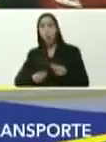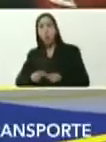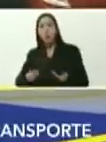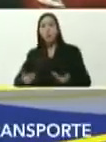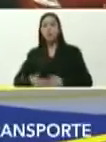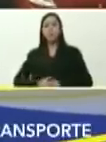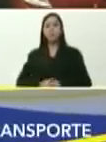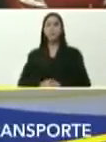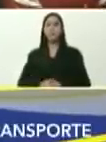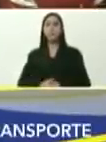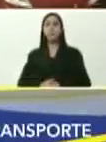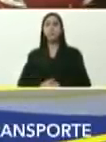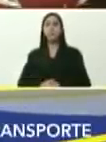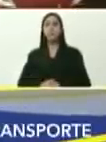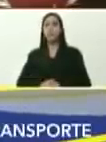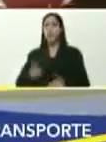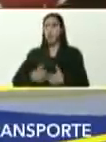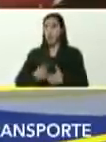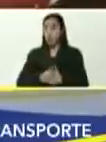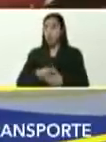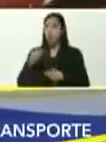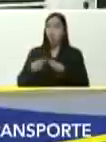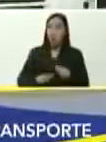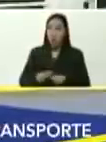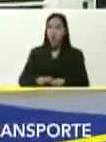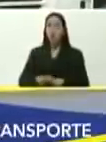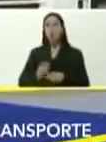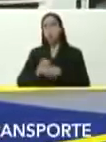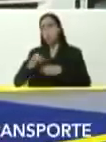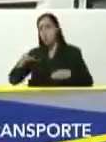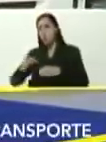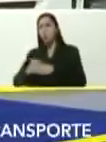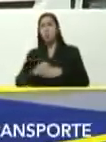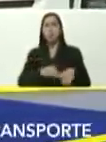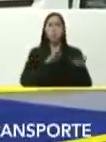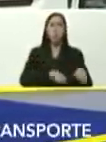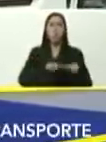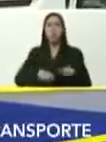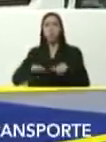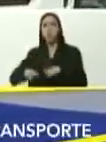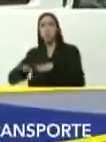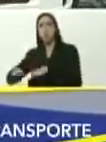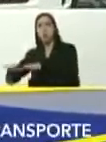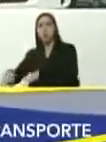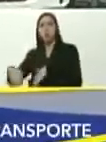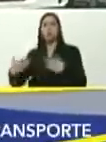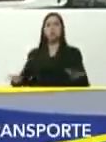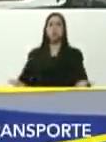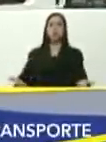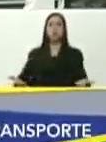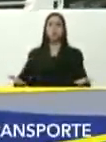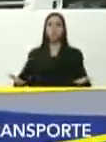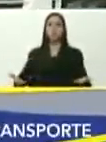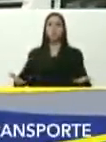crimen, entonces acumular, una, dos, tres, cien, doscientas, trescientas unidades autobuseras,